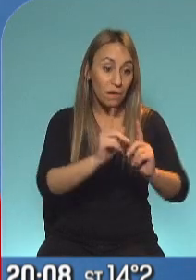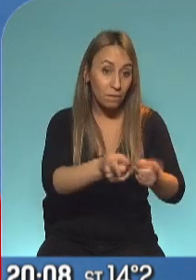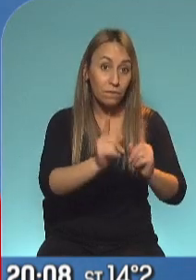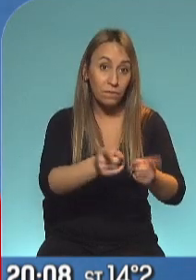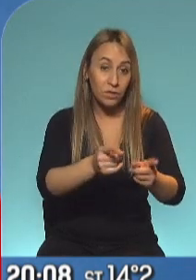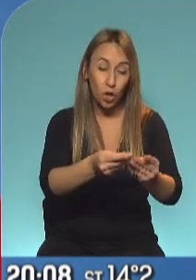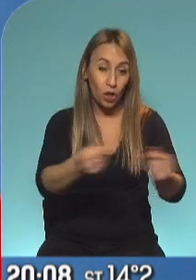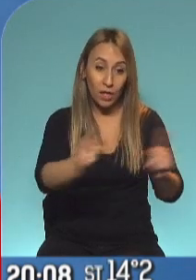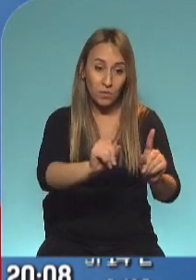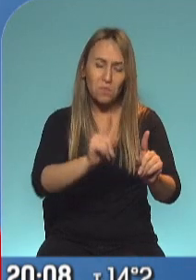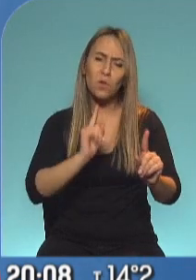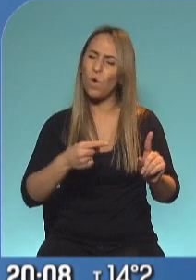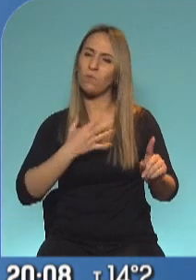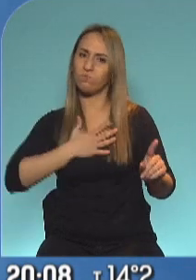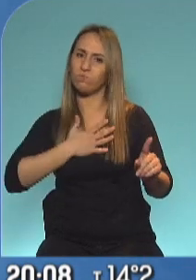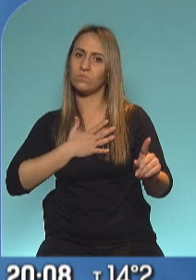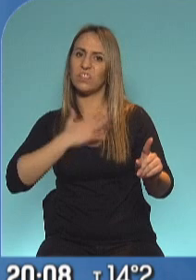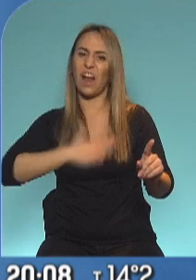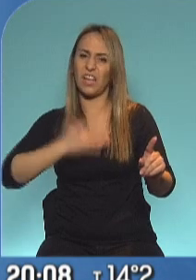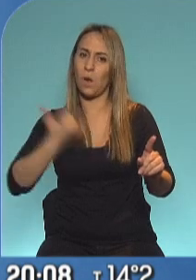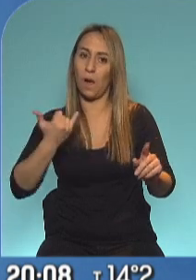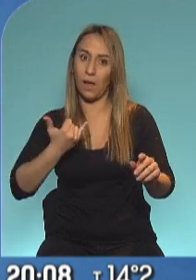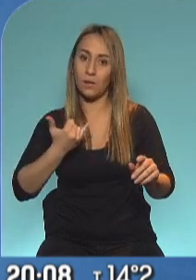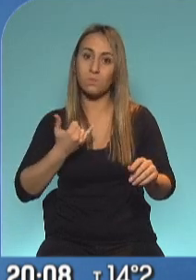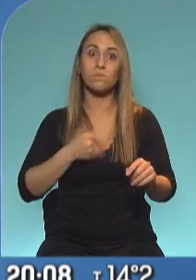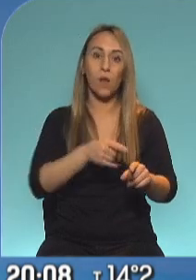absolutamente vivo entre nosotros, que es el riesgo del contagio. Sobre que ya H